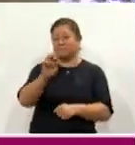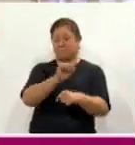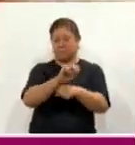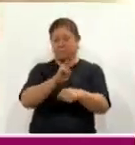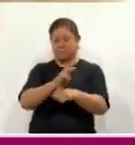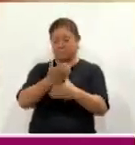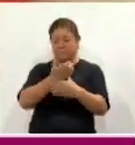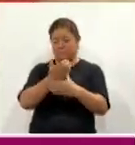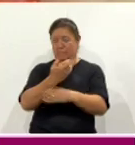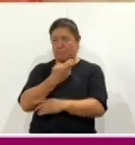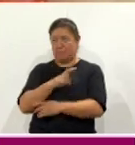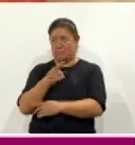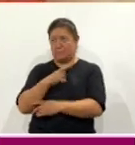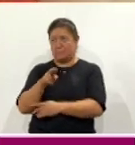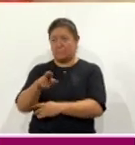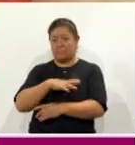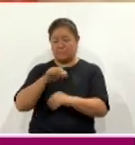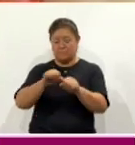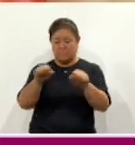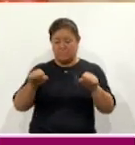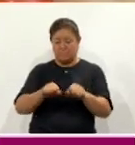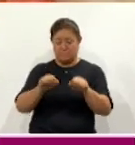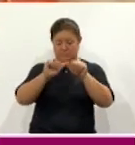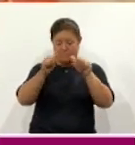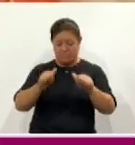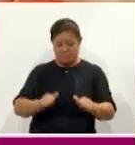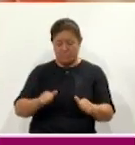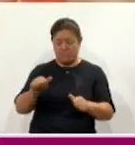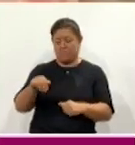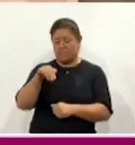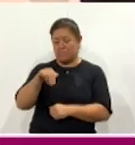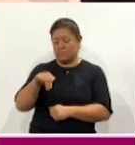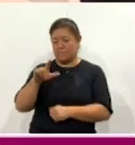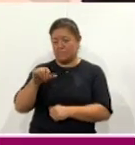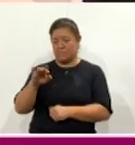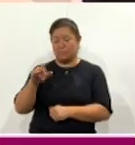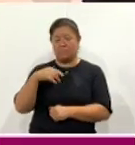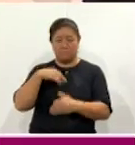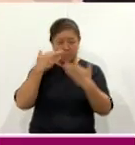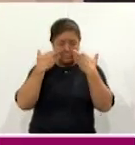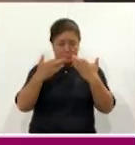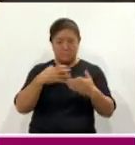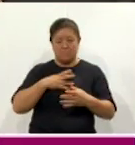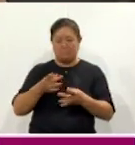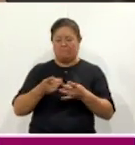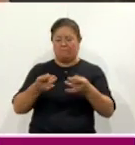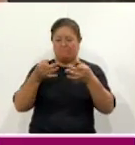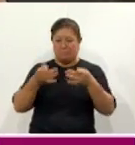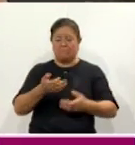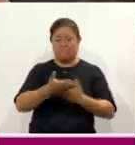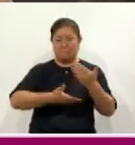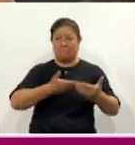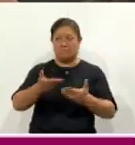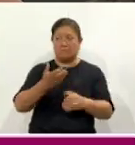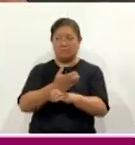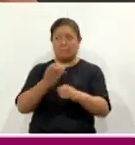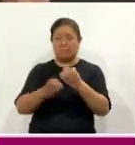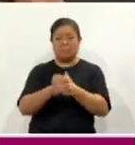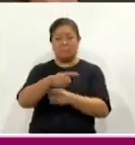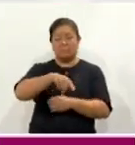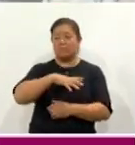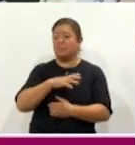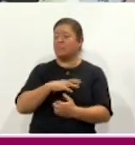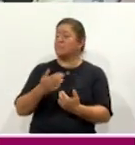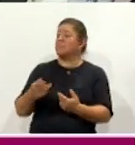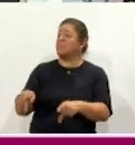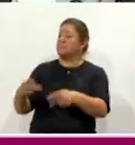cafetería y restaurante de la Sala de Arte Miguel en El Ira, con la finalidad de constatar la calidad de los servicios y productos que ofrecen al público.